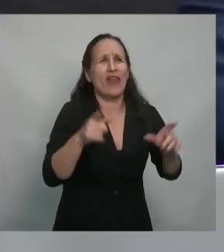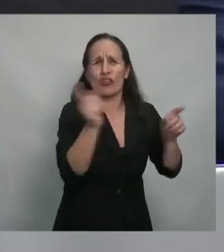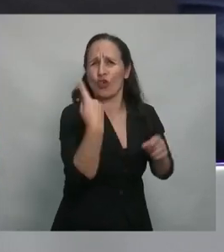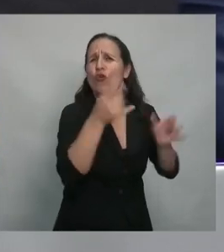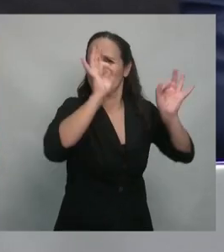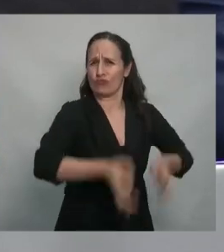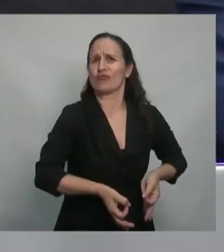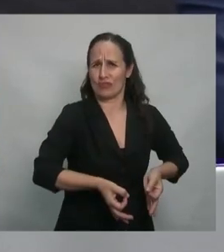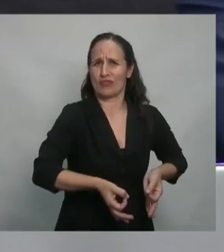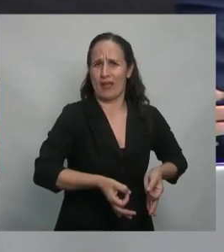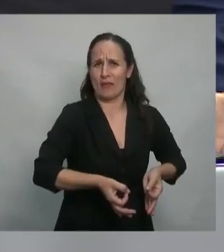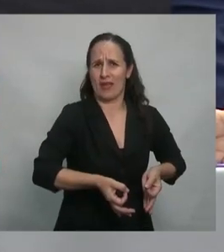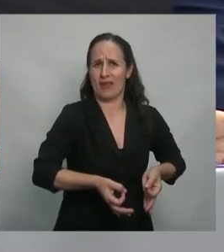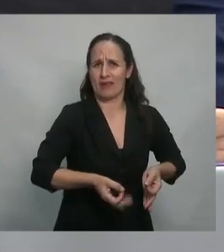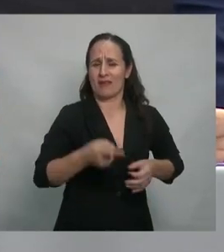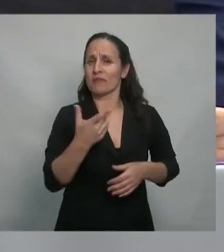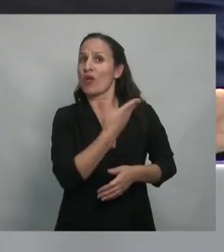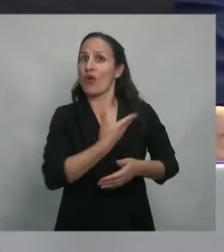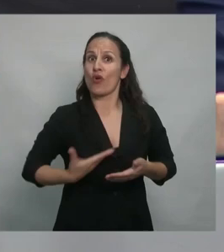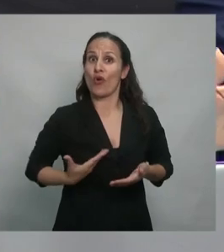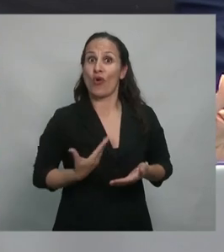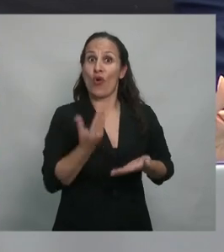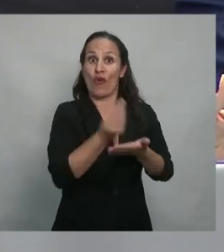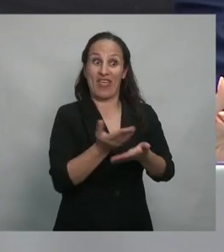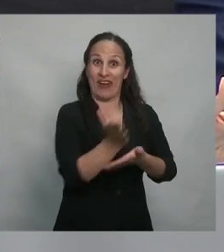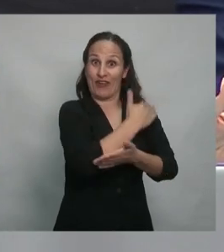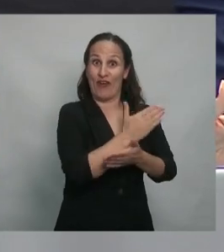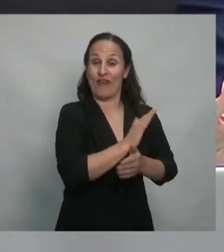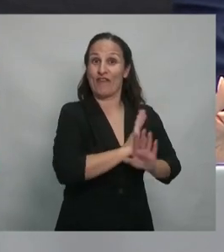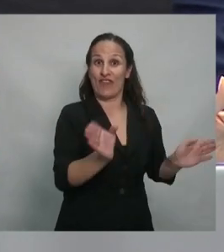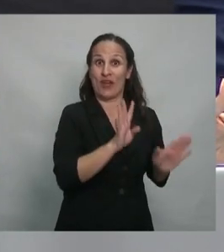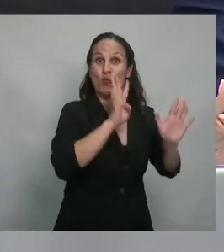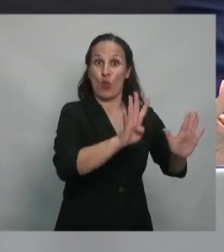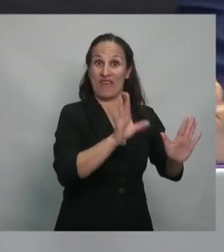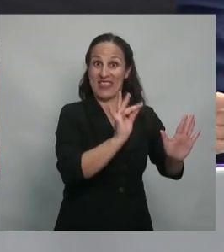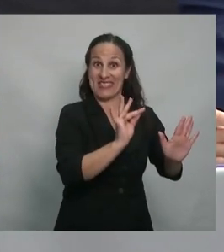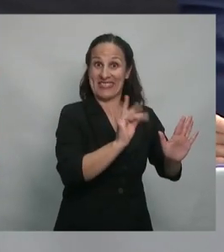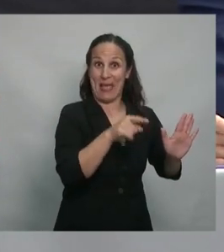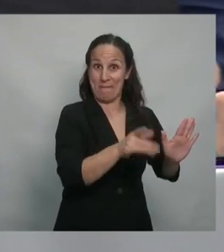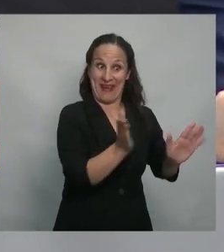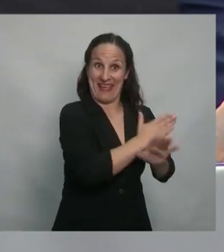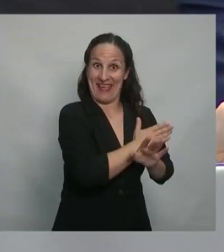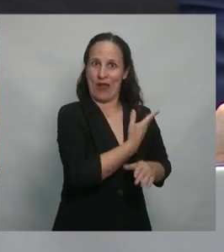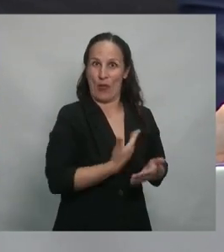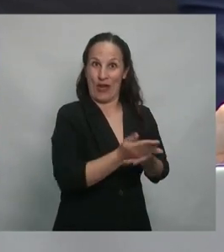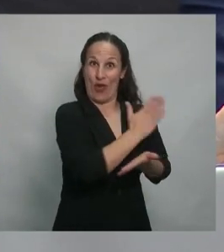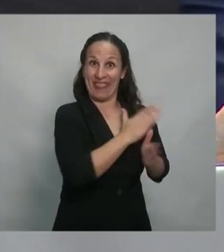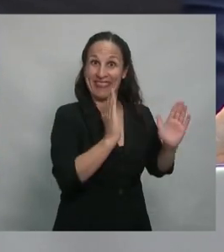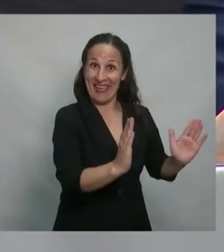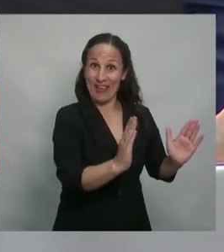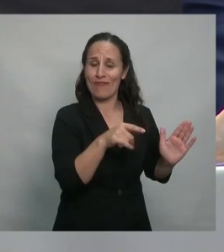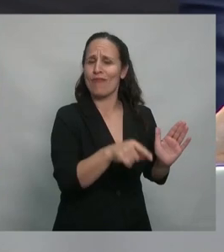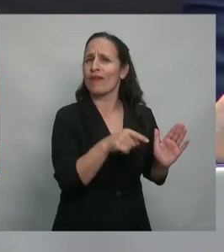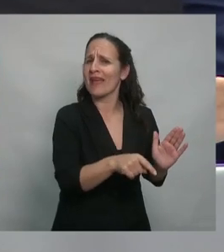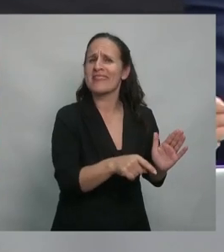al gobierno que culminó el 9 de diciembre, que fue el único gobierno que